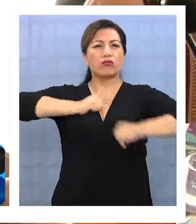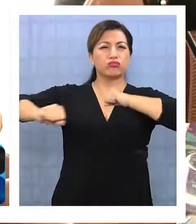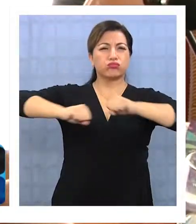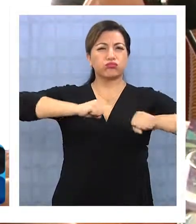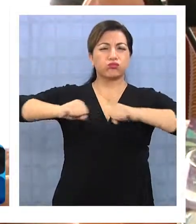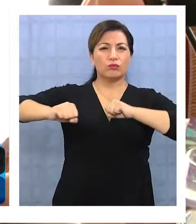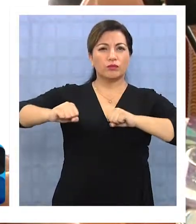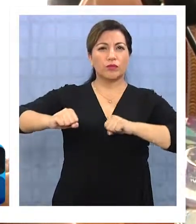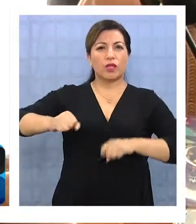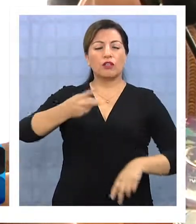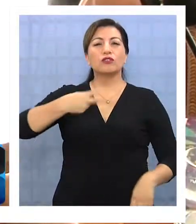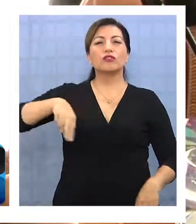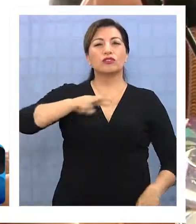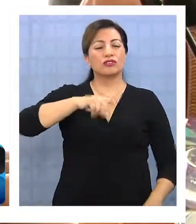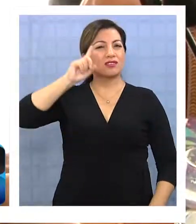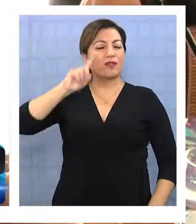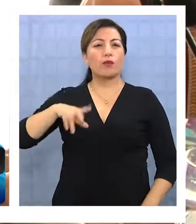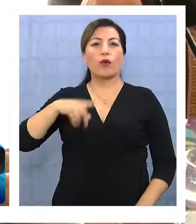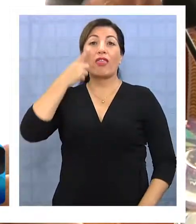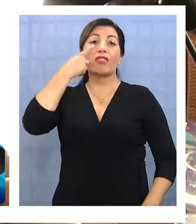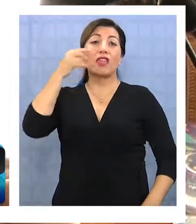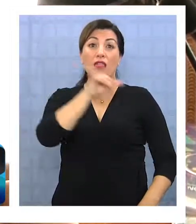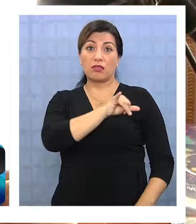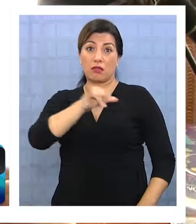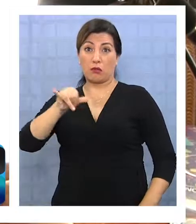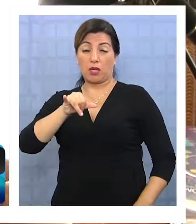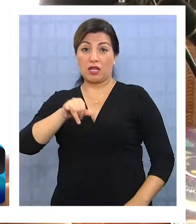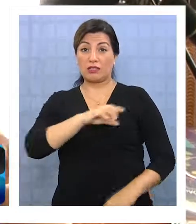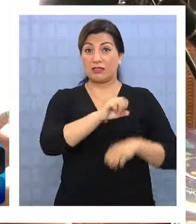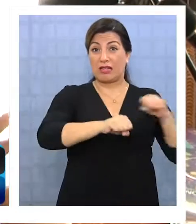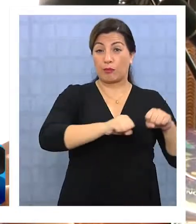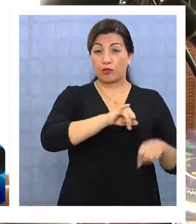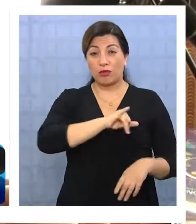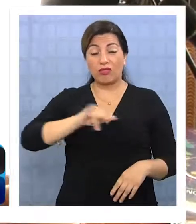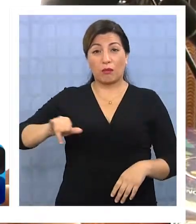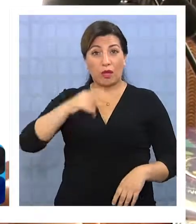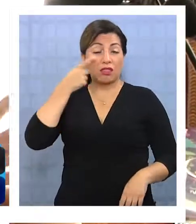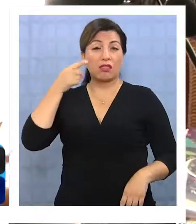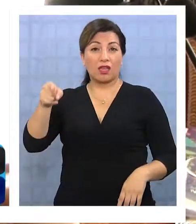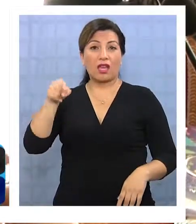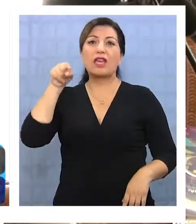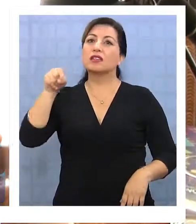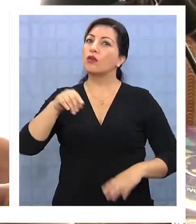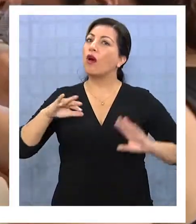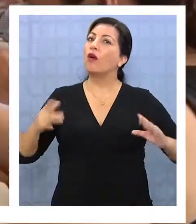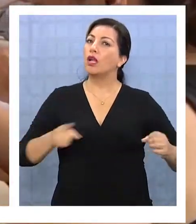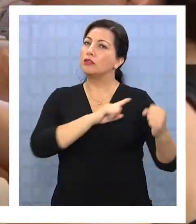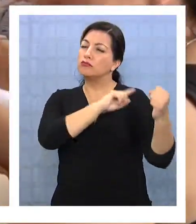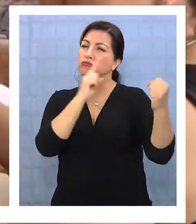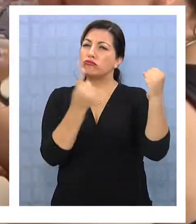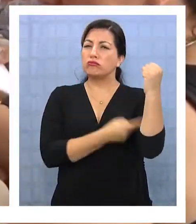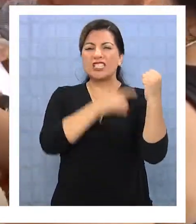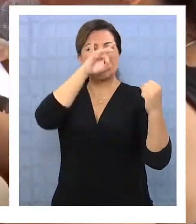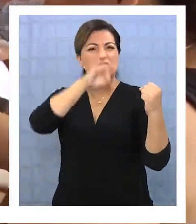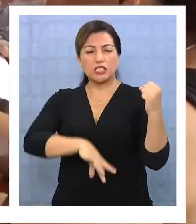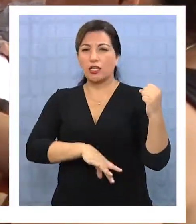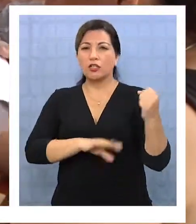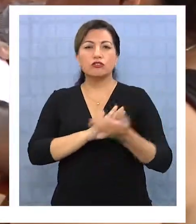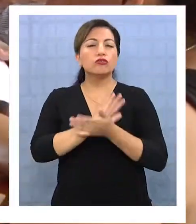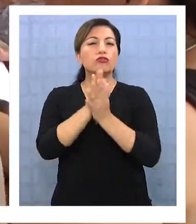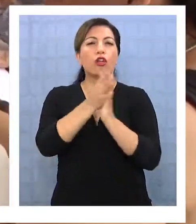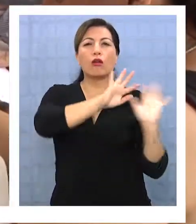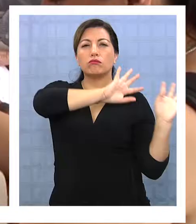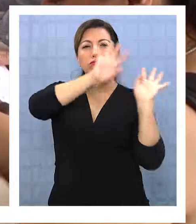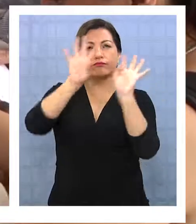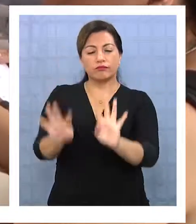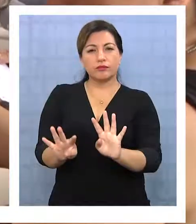y sabemos que los días posteriores son los más difíciles. En este minuto está el gobierno de Chile con todo su poderío en el lugar. Y el mismo